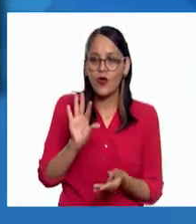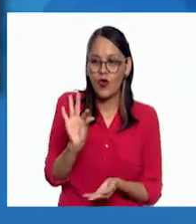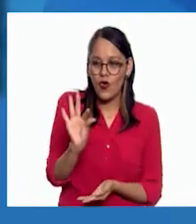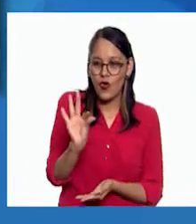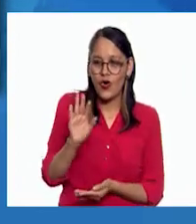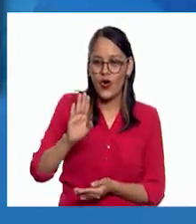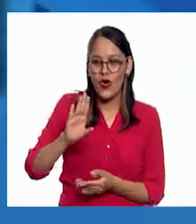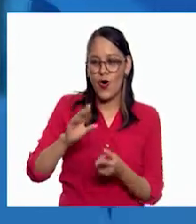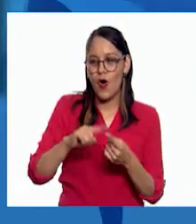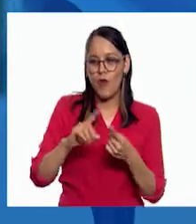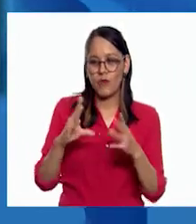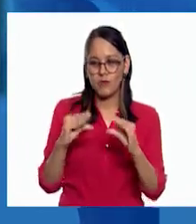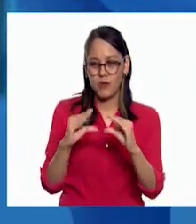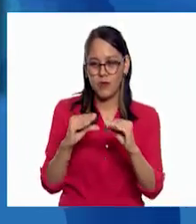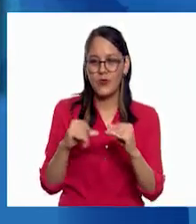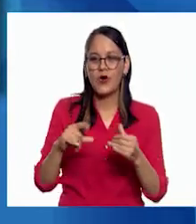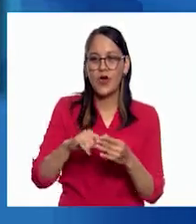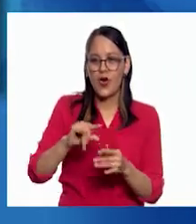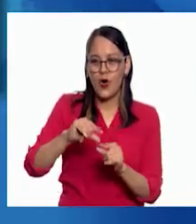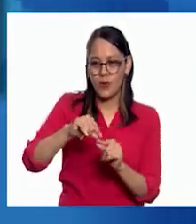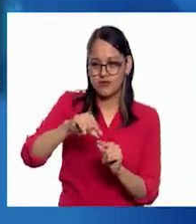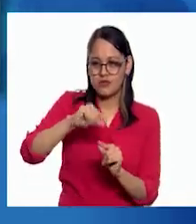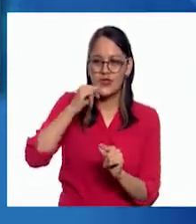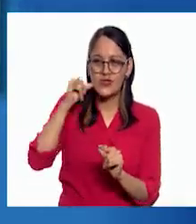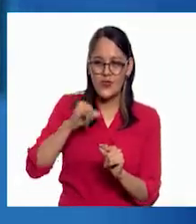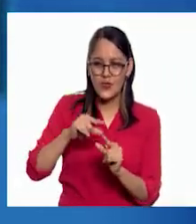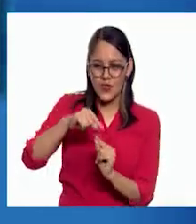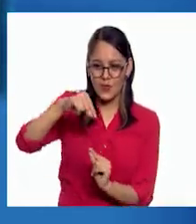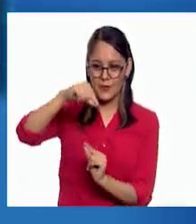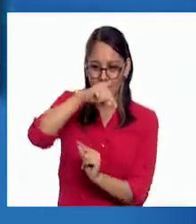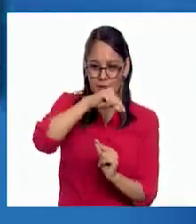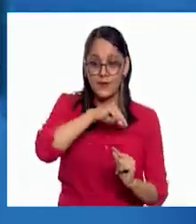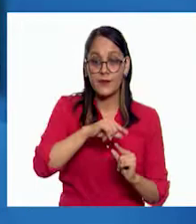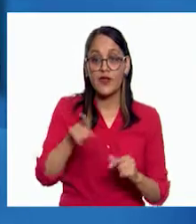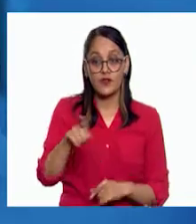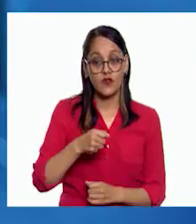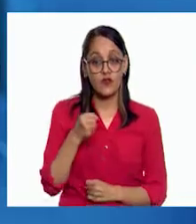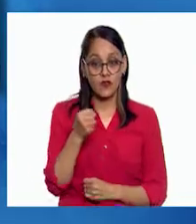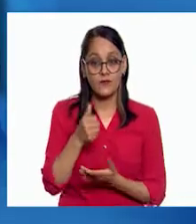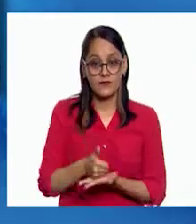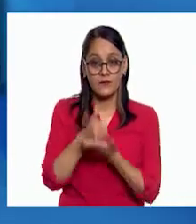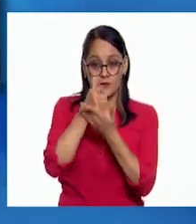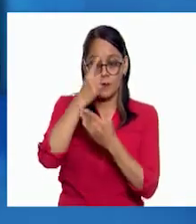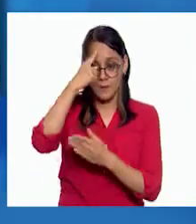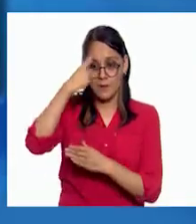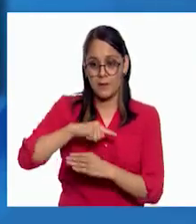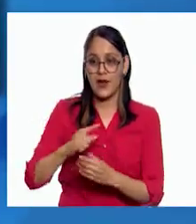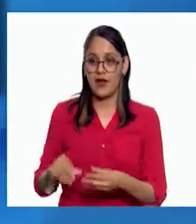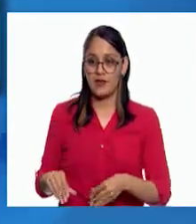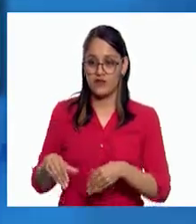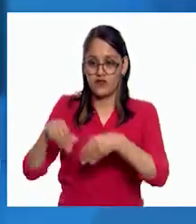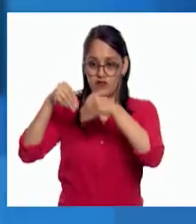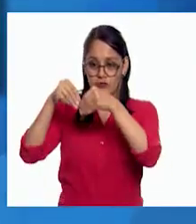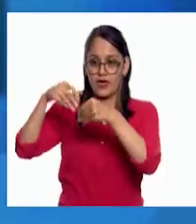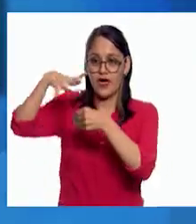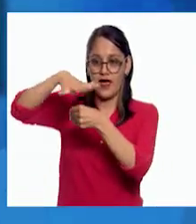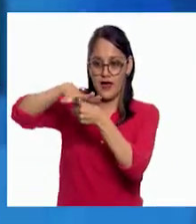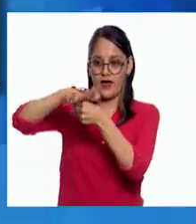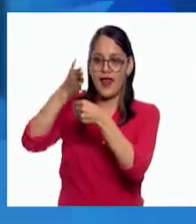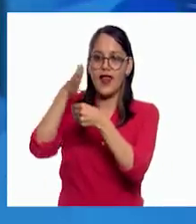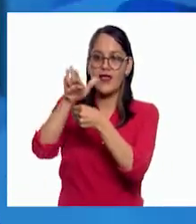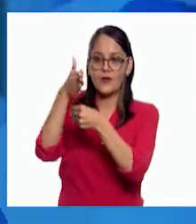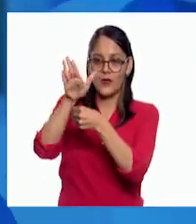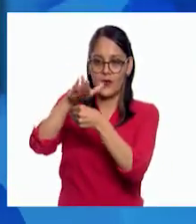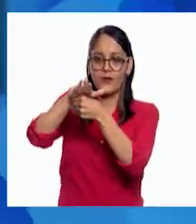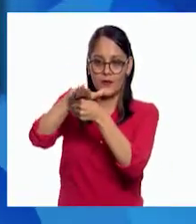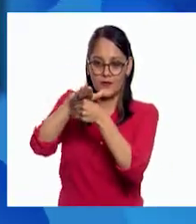bombones y espaguetis, que sea lo suficientemente fuerte como para sostener un libro durante al menos 10 segundos.